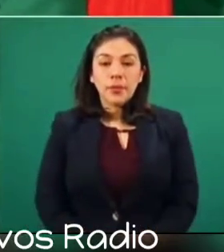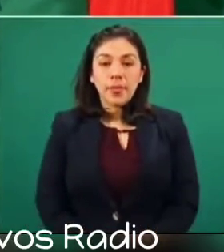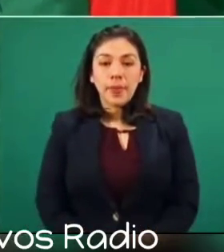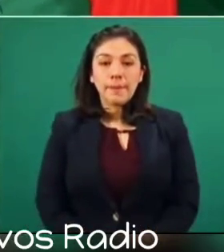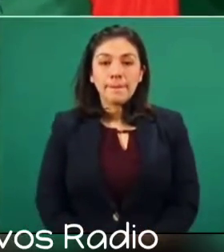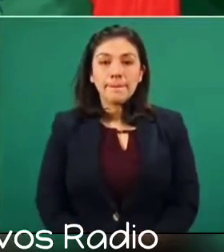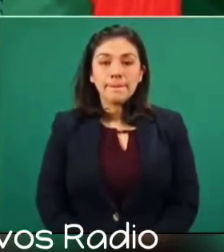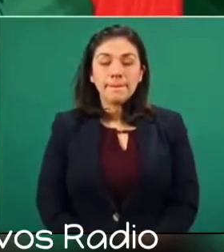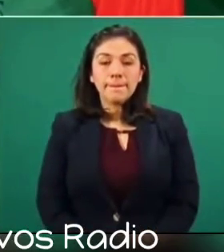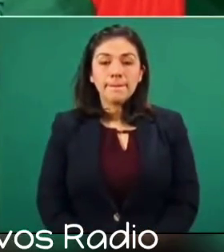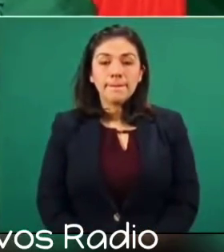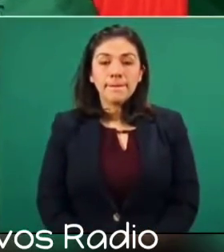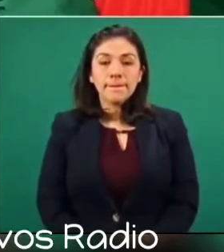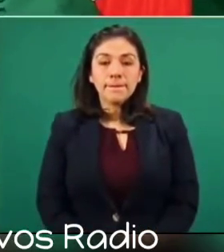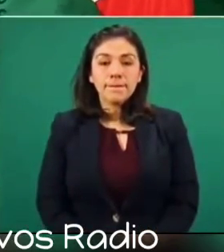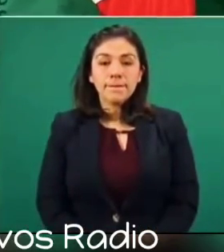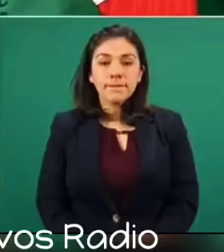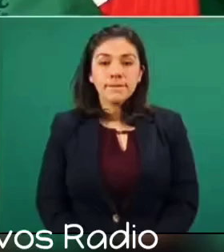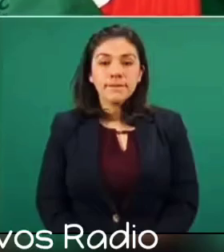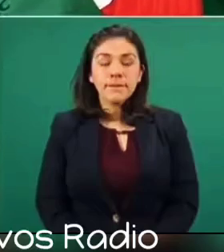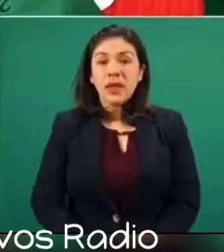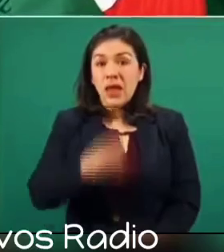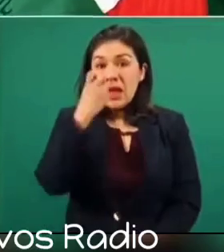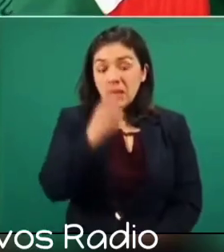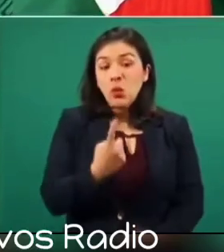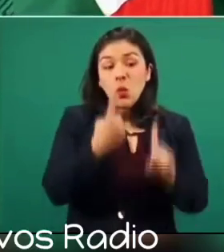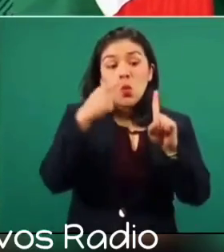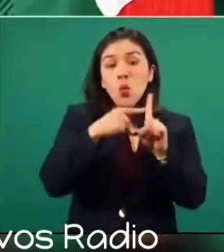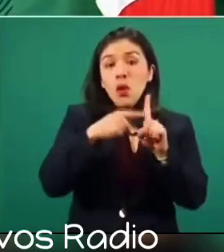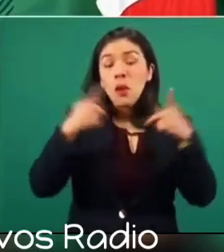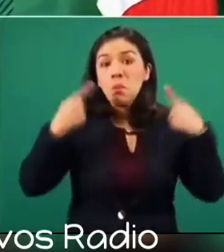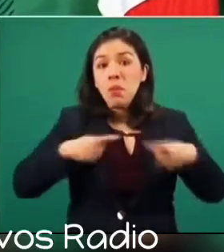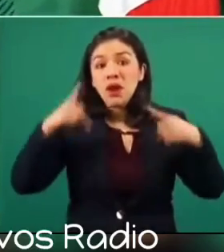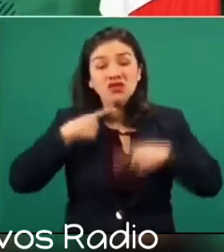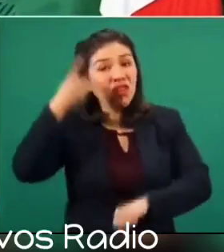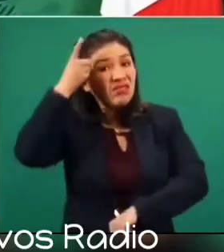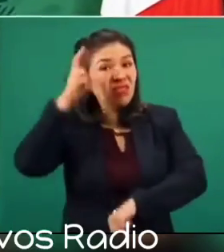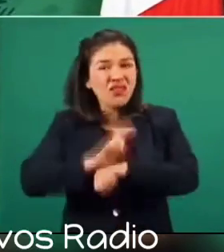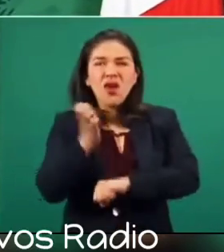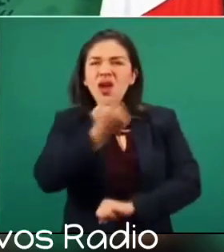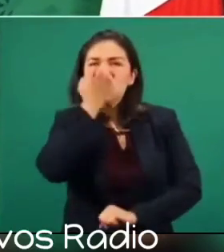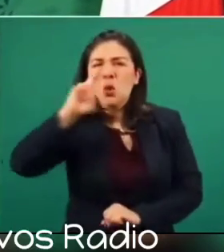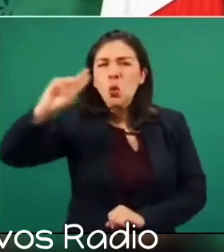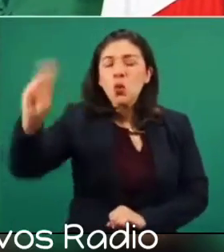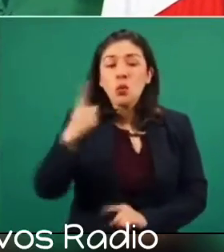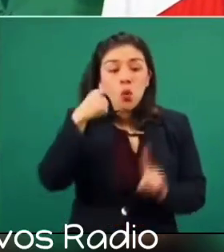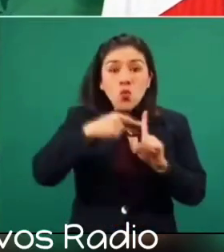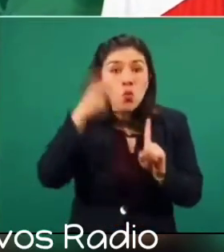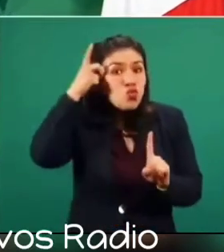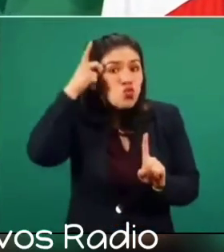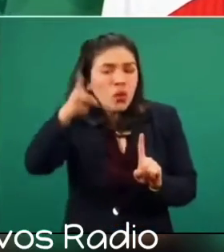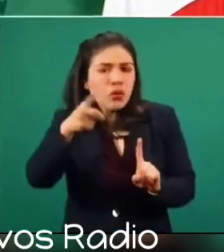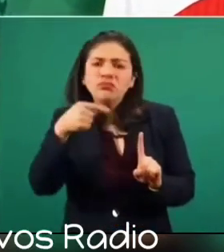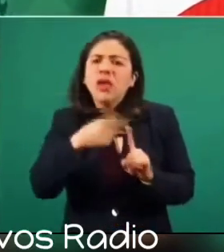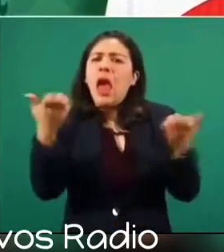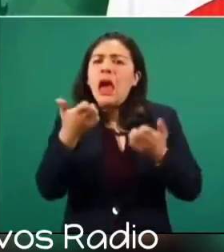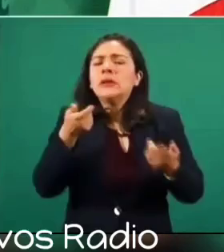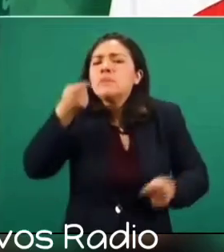no es esa persona el rector, pero es el que manda